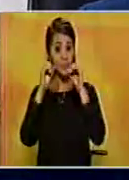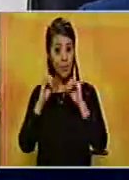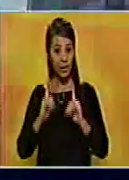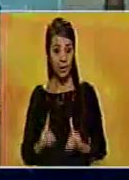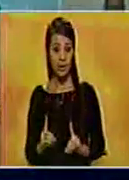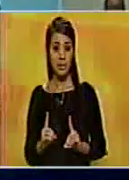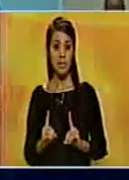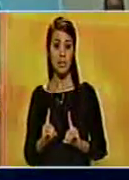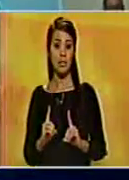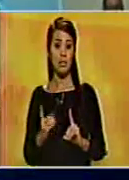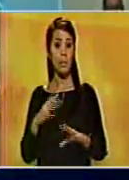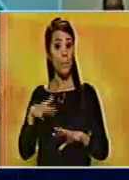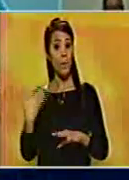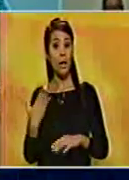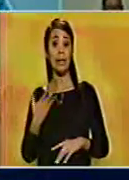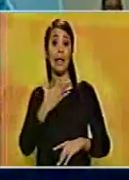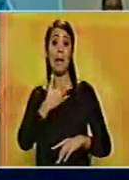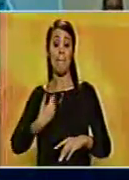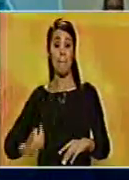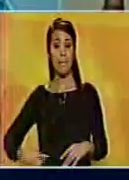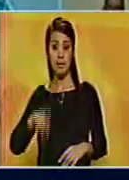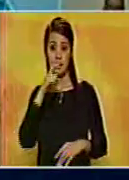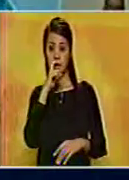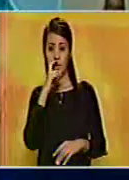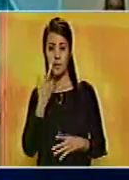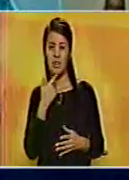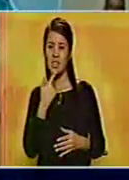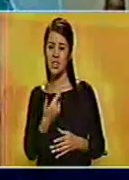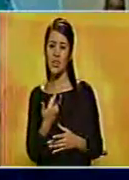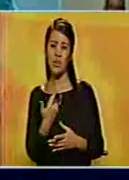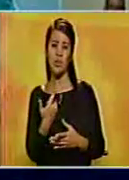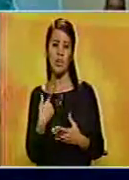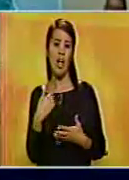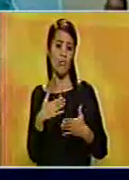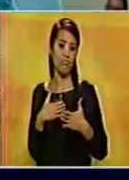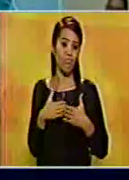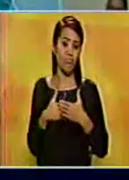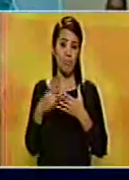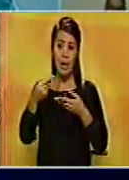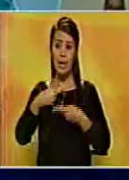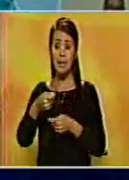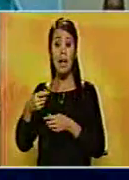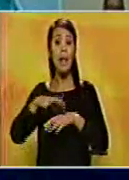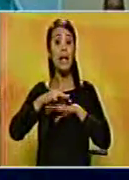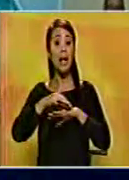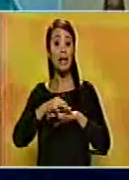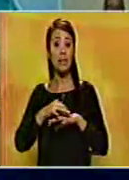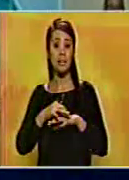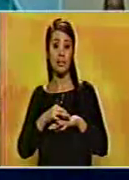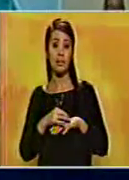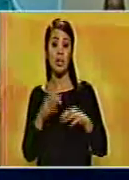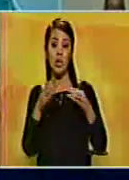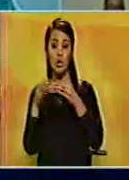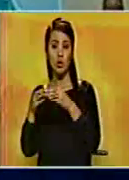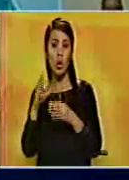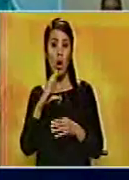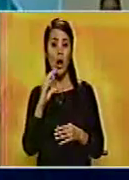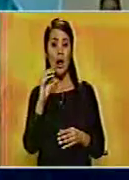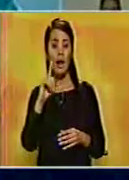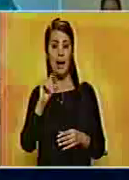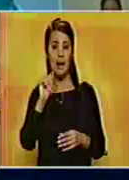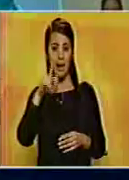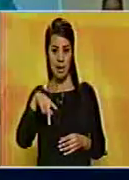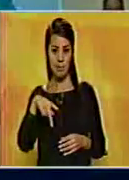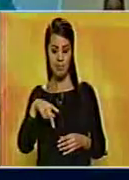adoptada luego de que el presidente Nicolás Maduro justificó que los retrasos en la entrega de los perniles a través de los comités locales de abastecimiento y